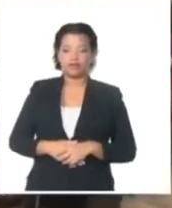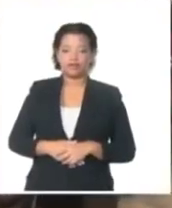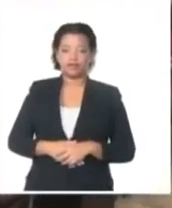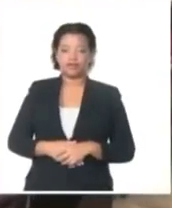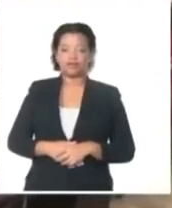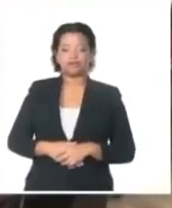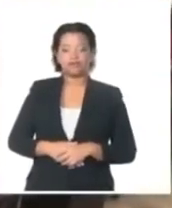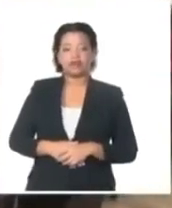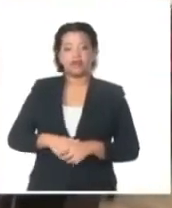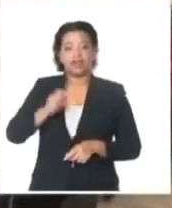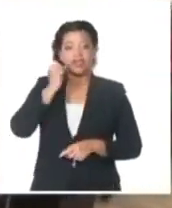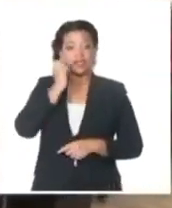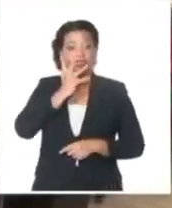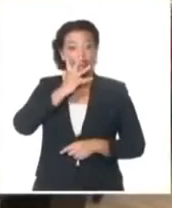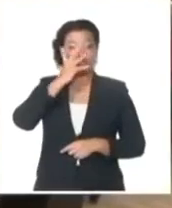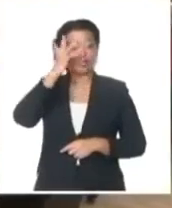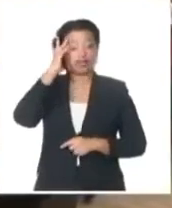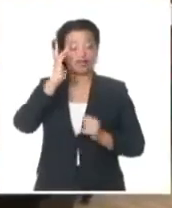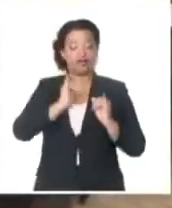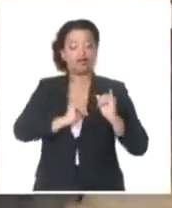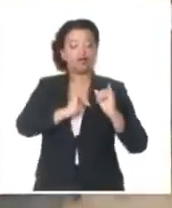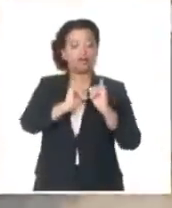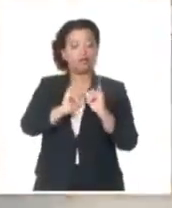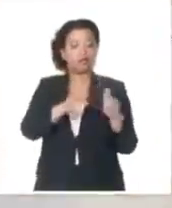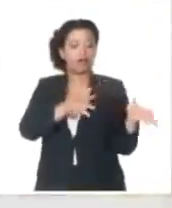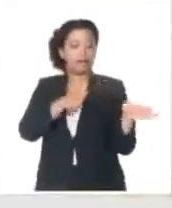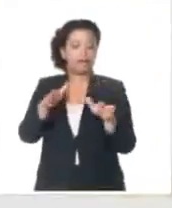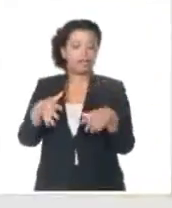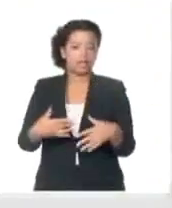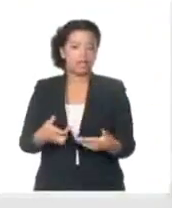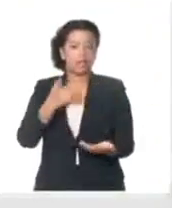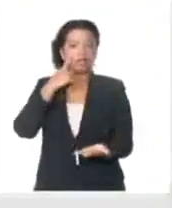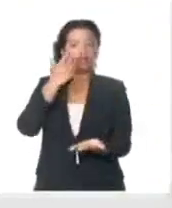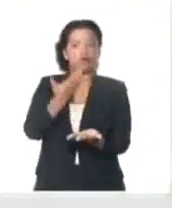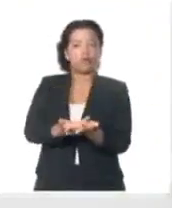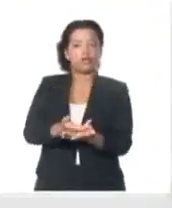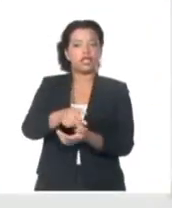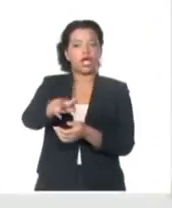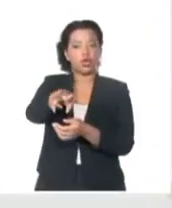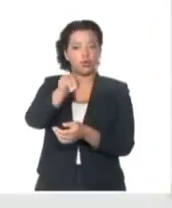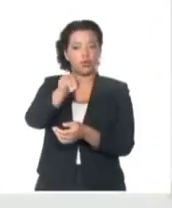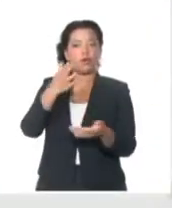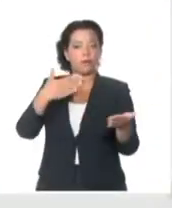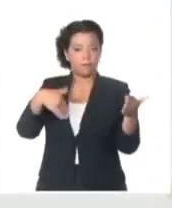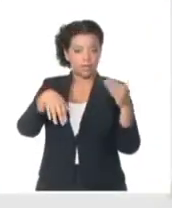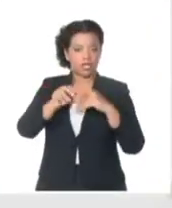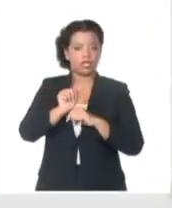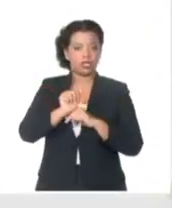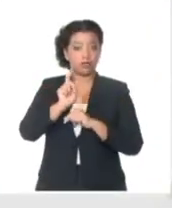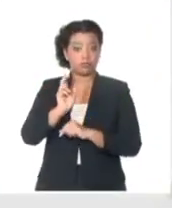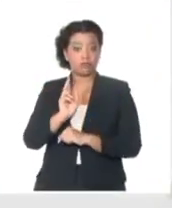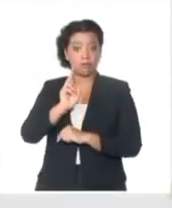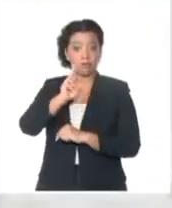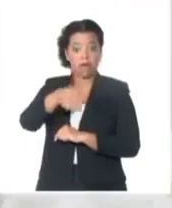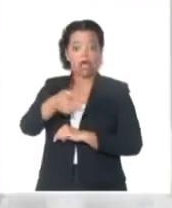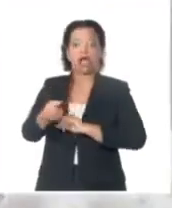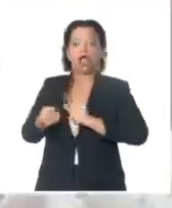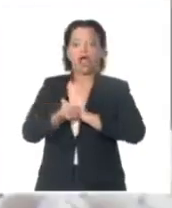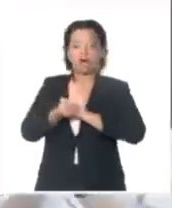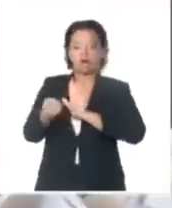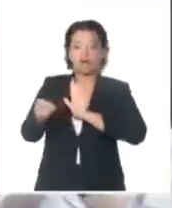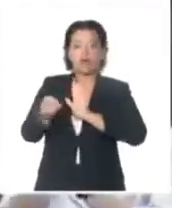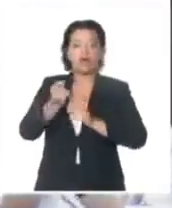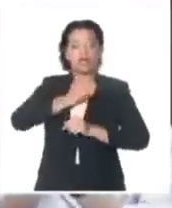Díaz-Canel informó, además, a la propuesta de nuevos ministros. Designación aprobada por los